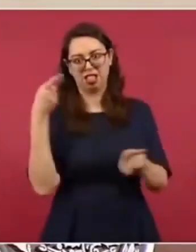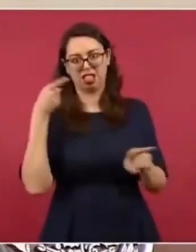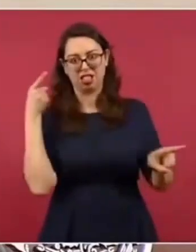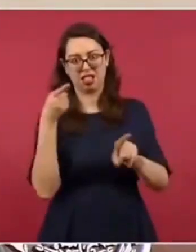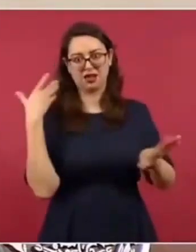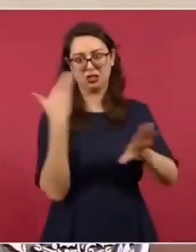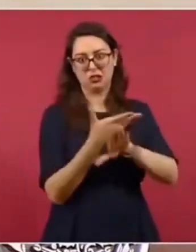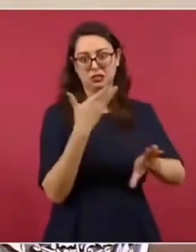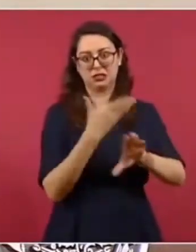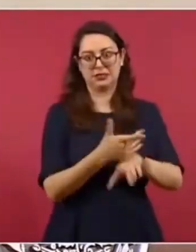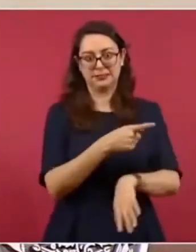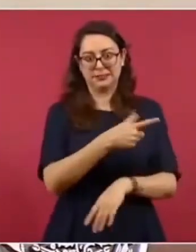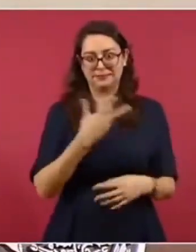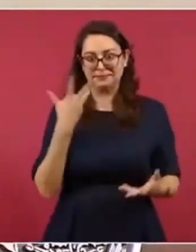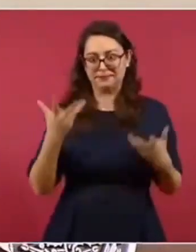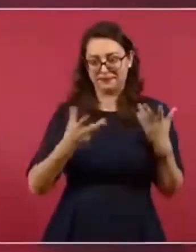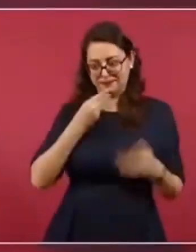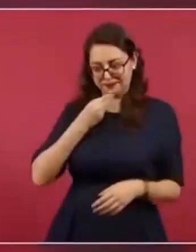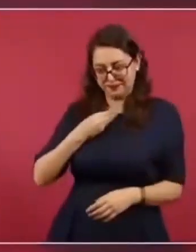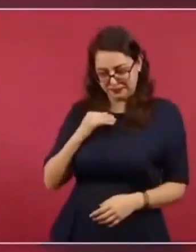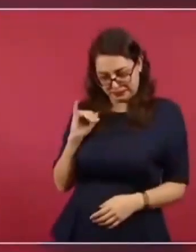le tiene que decir que sí, que sí, que sí.